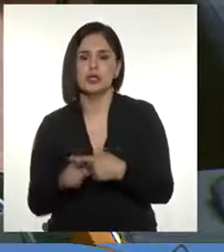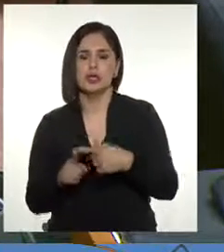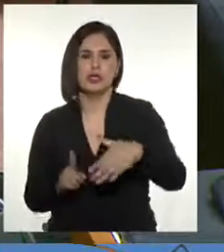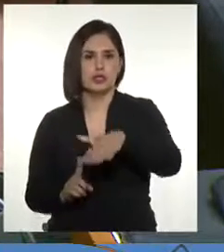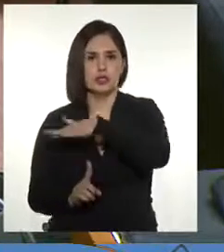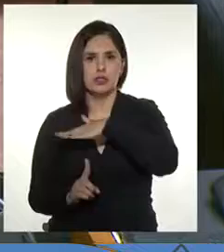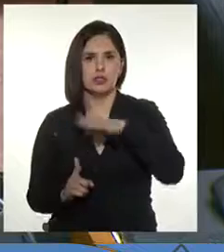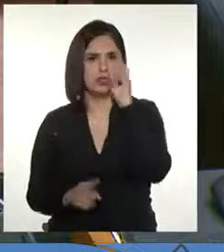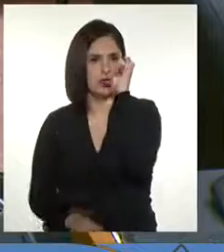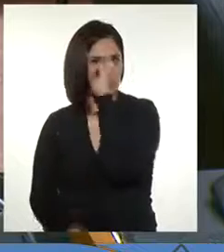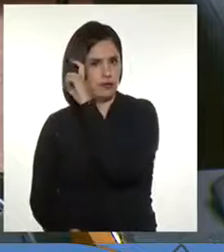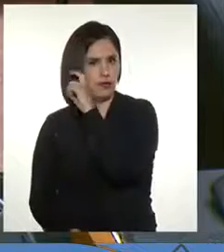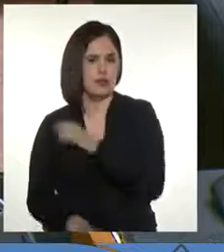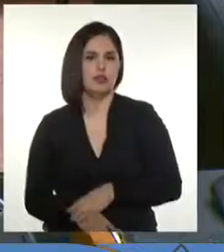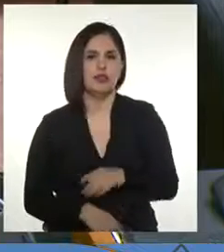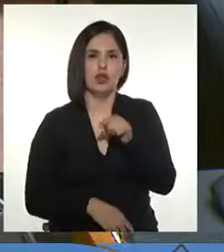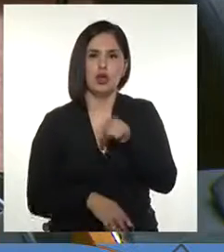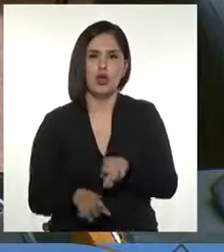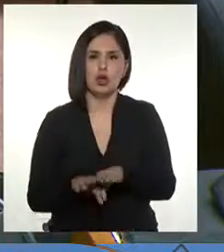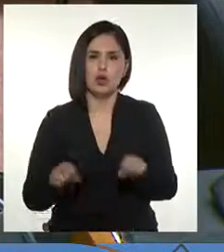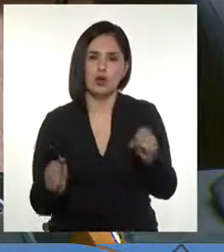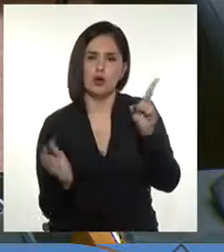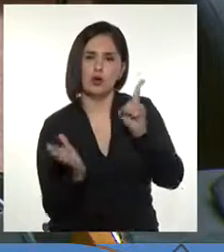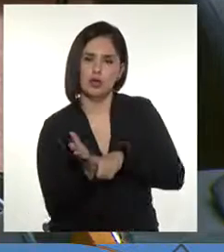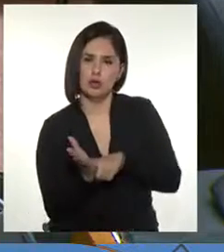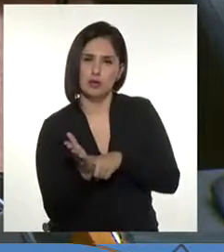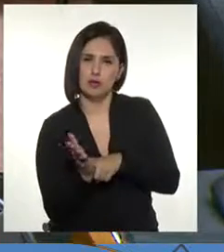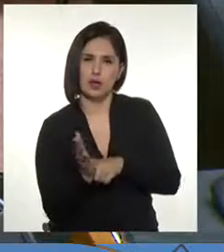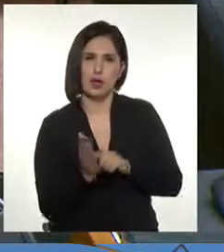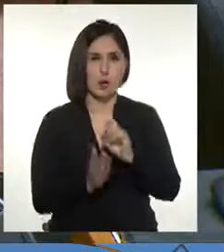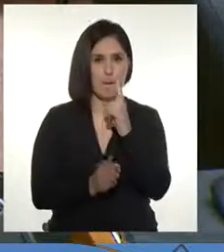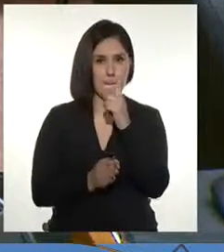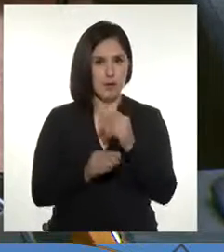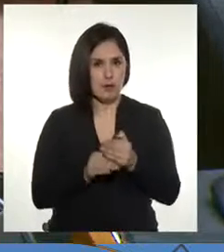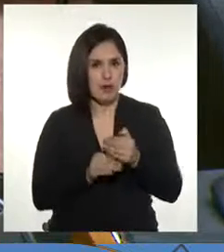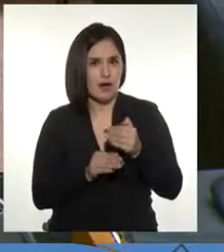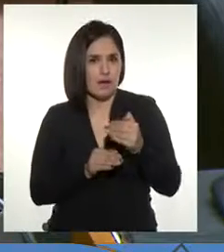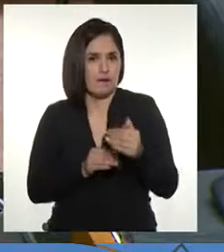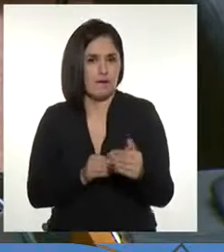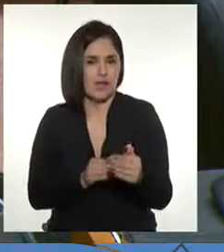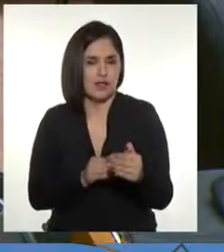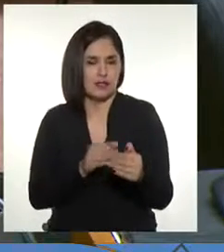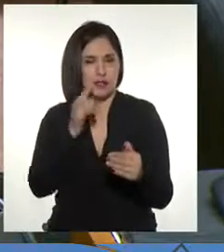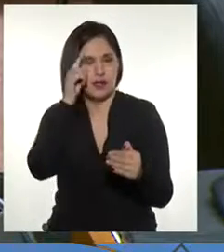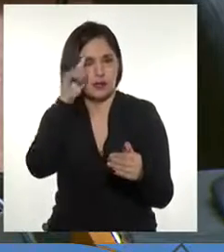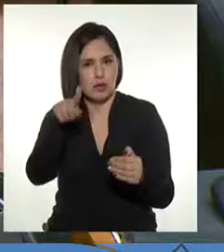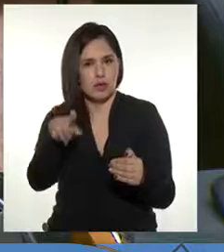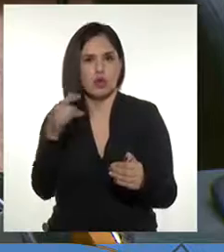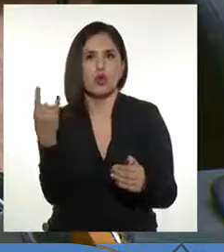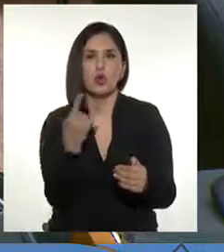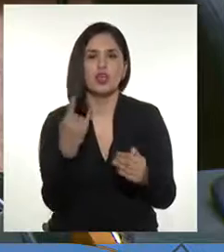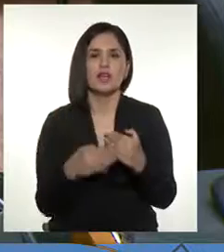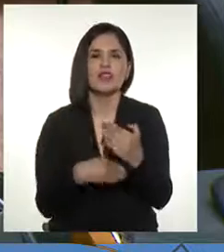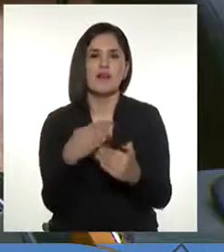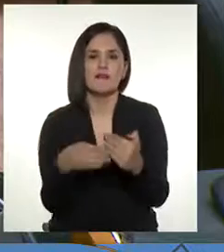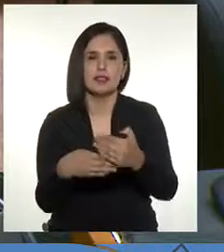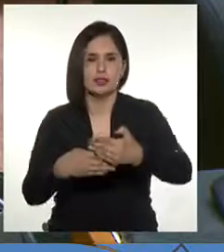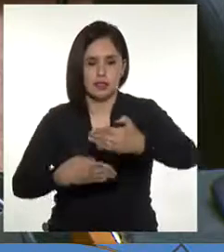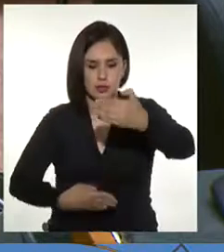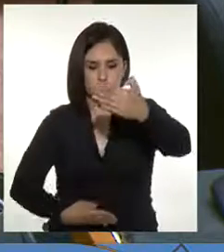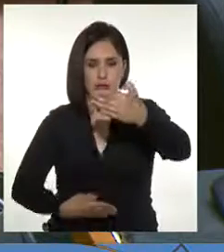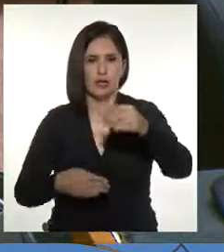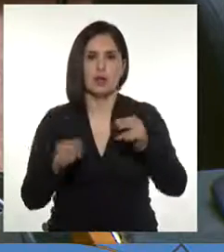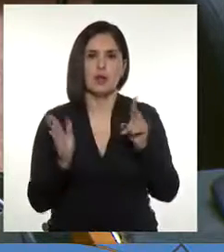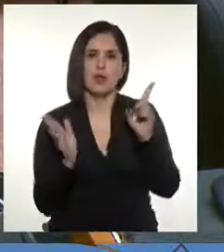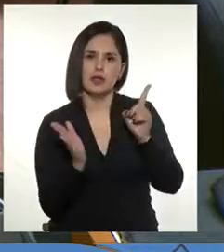Hoy, con este acuerdo tributario damos un primer paso, pero es urgente avanzar en una hoja tributaria,